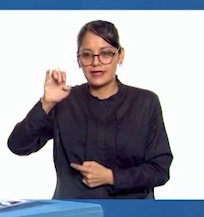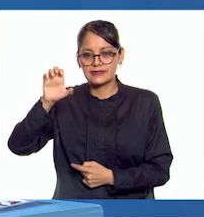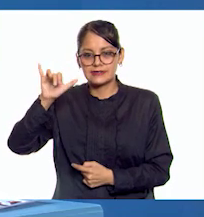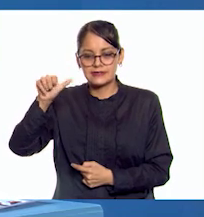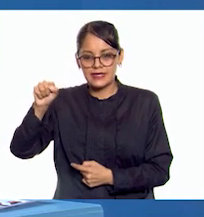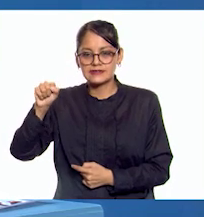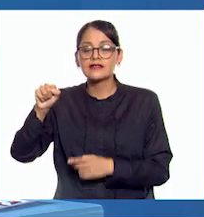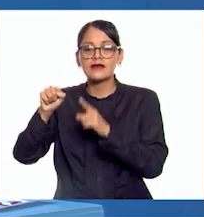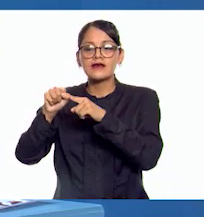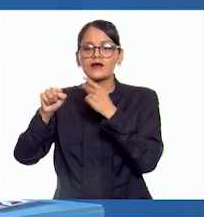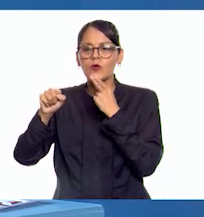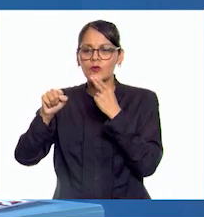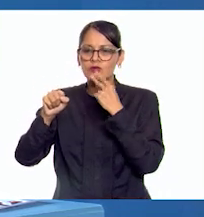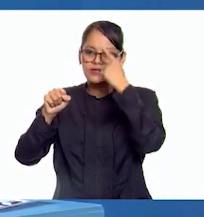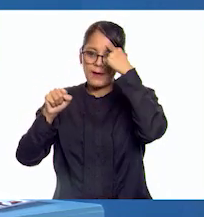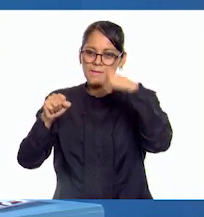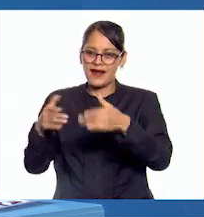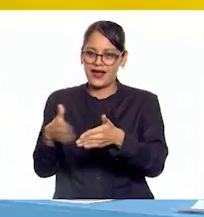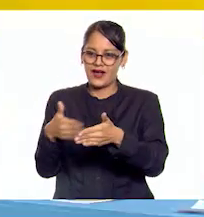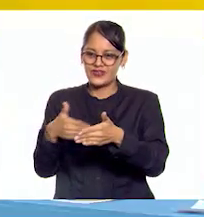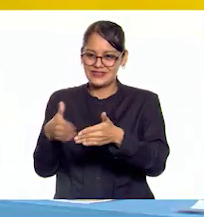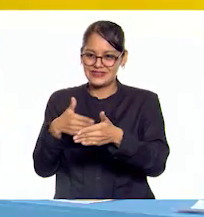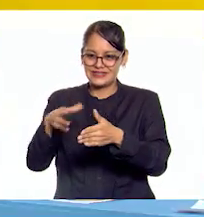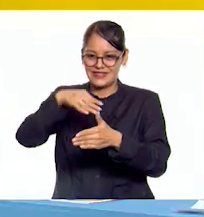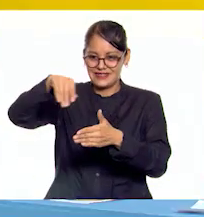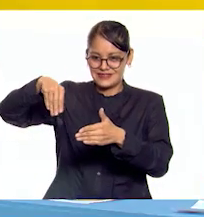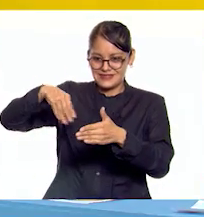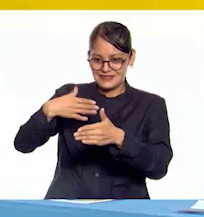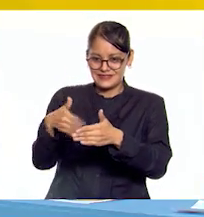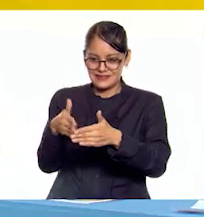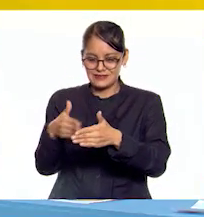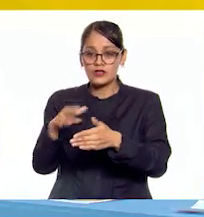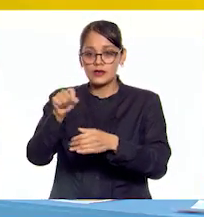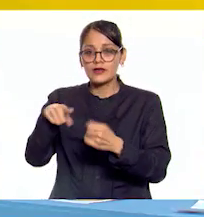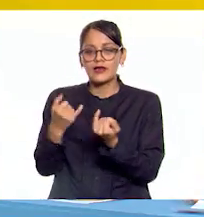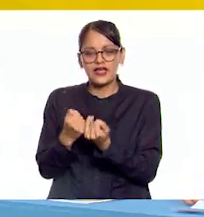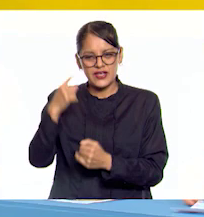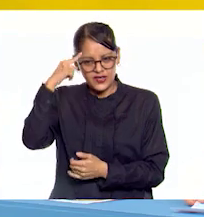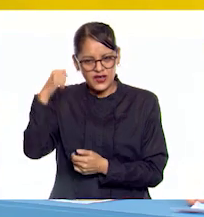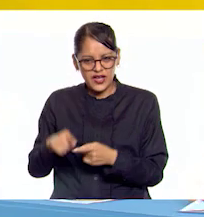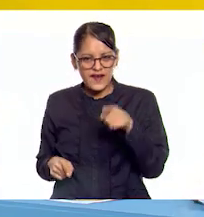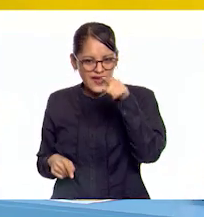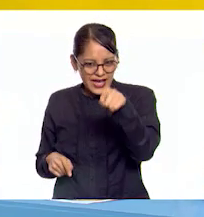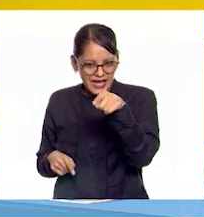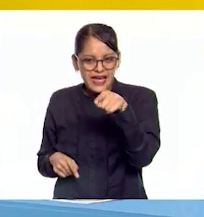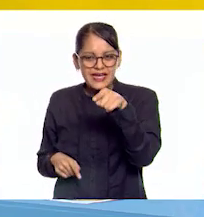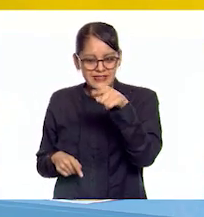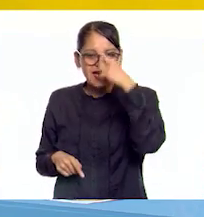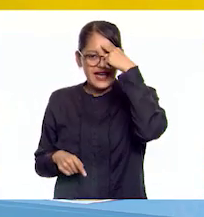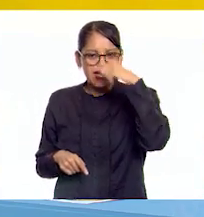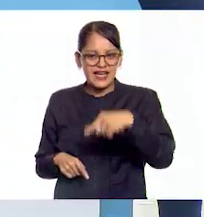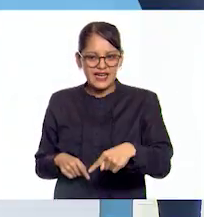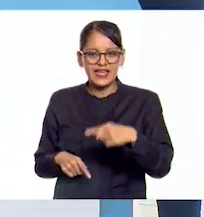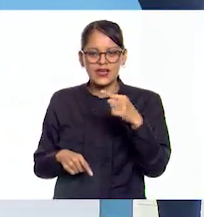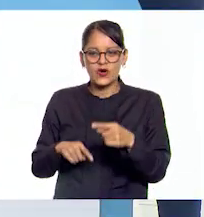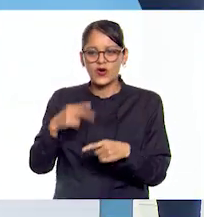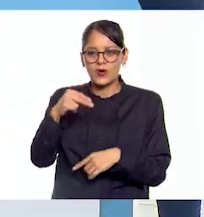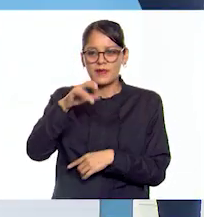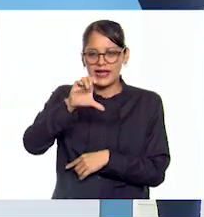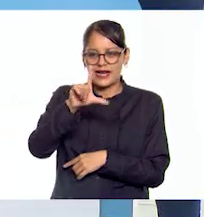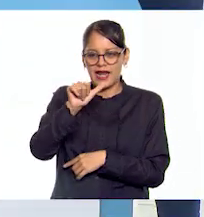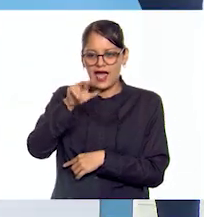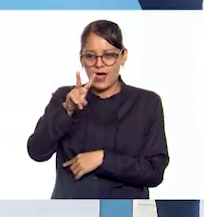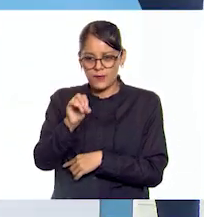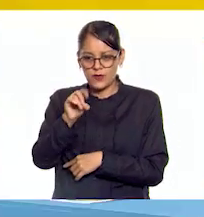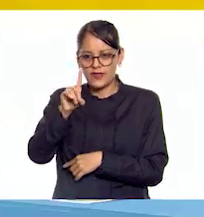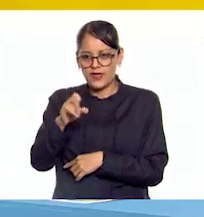Las especias se utilizan para cocinar y aquel que tenemos en la orilla creo que es clavo de olor que se utiliza para hacer